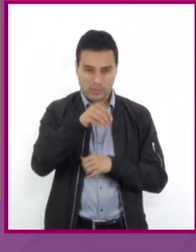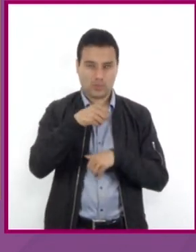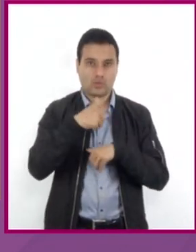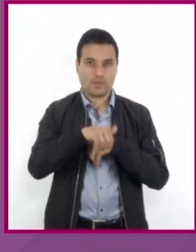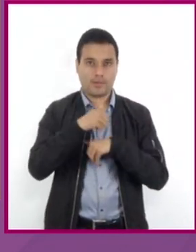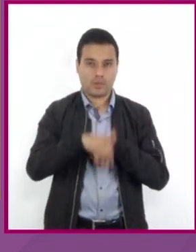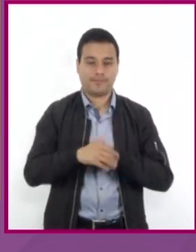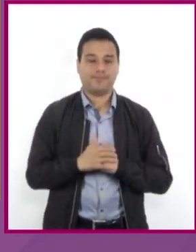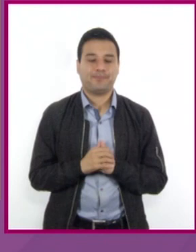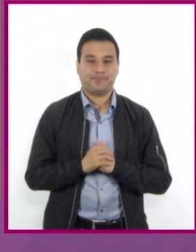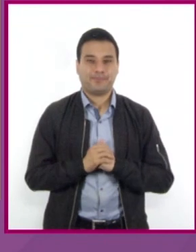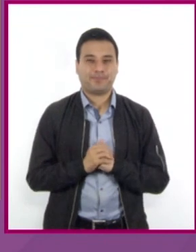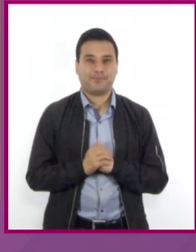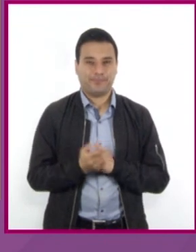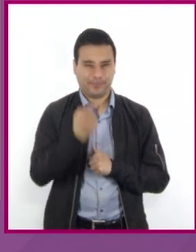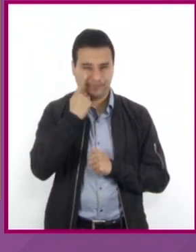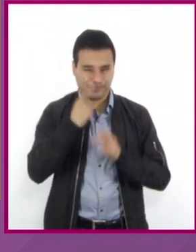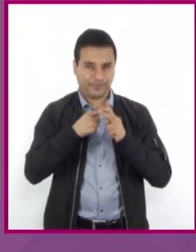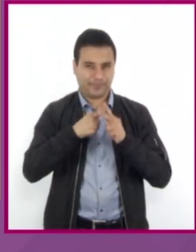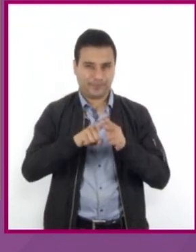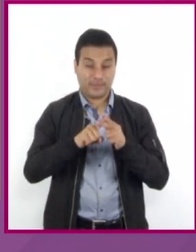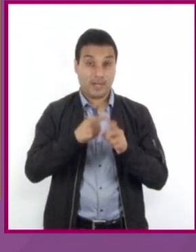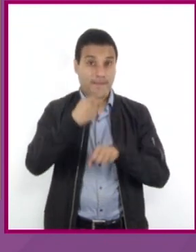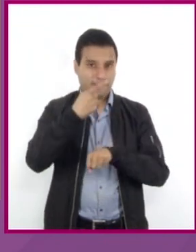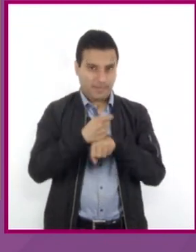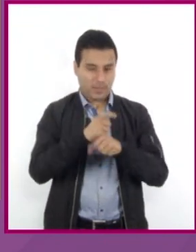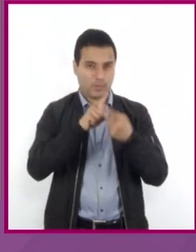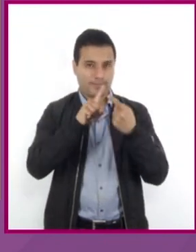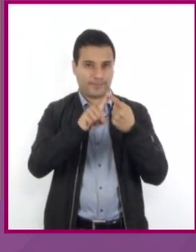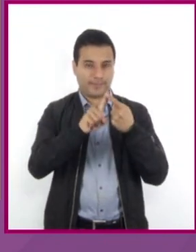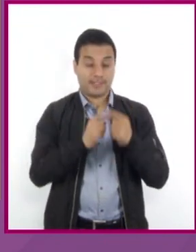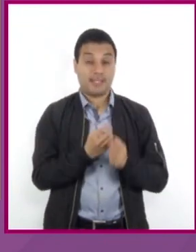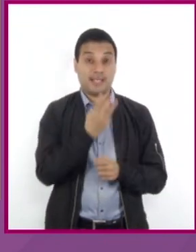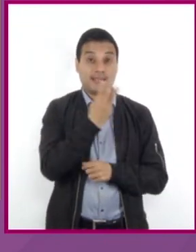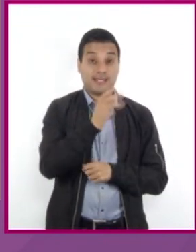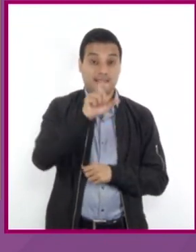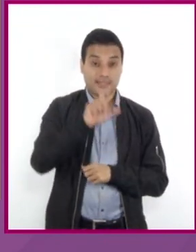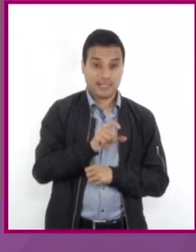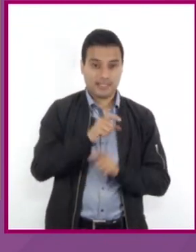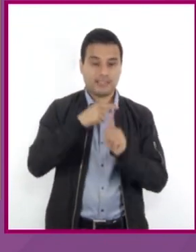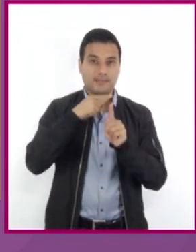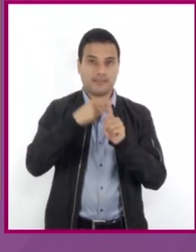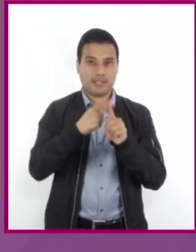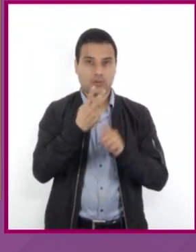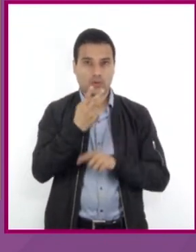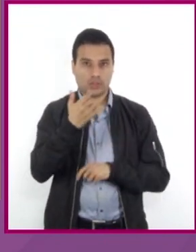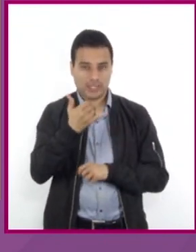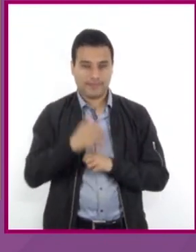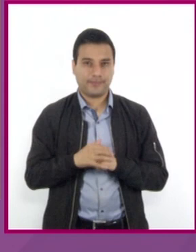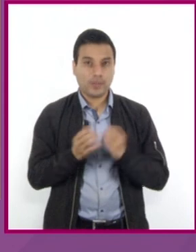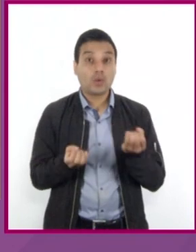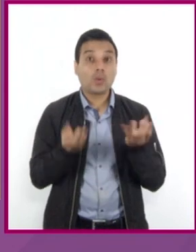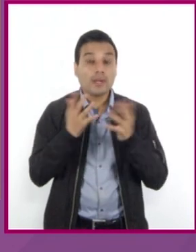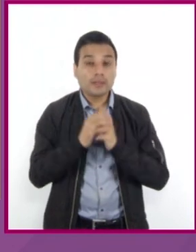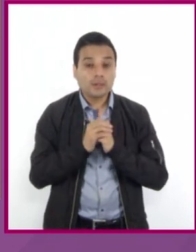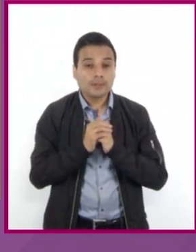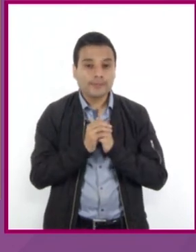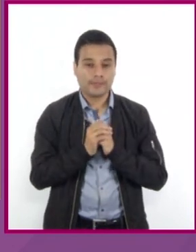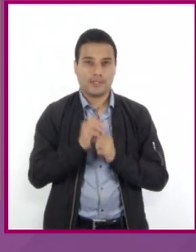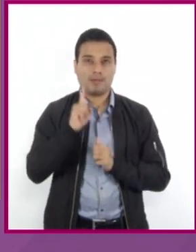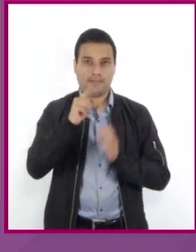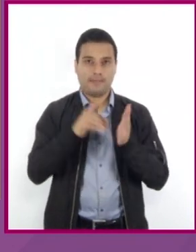empezamos con la primera ecuación 3X más 2Y que es igual a 1640